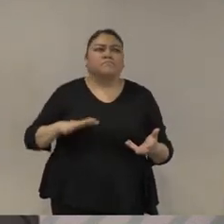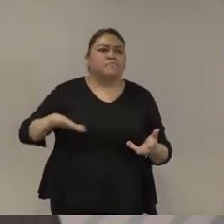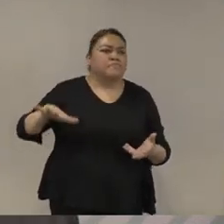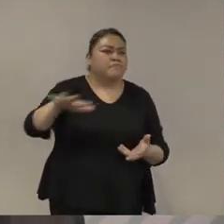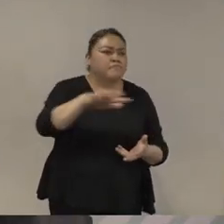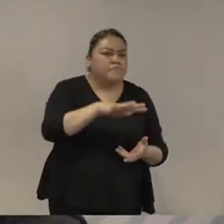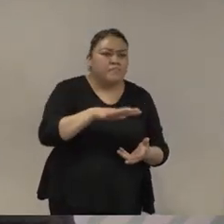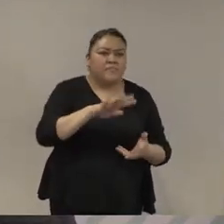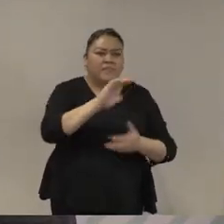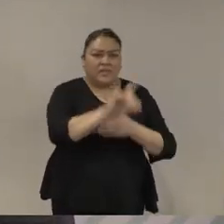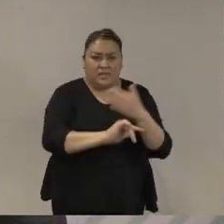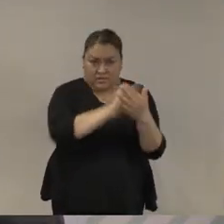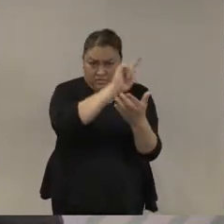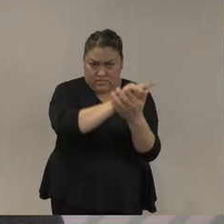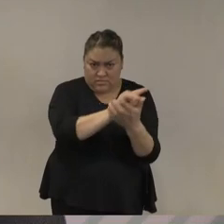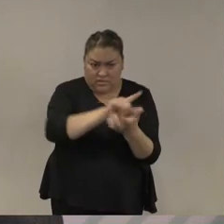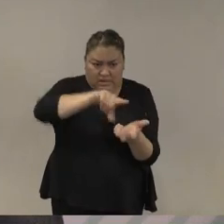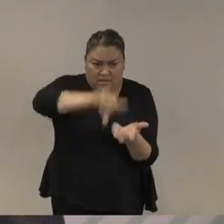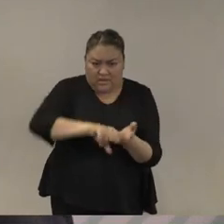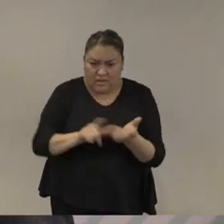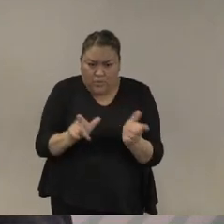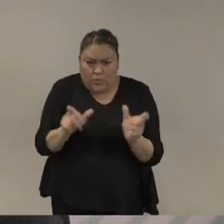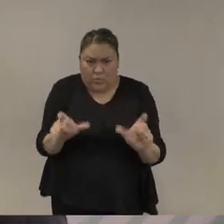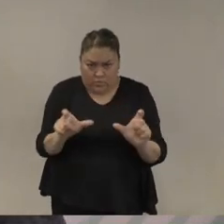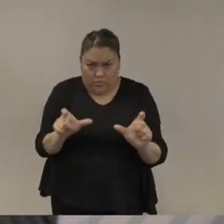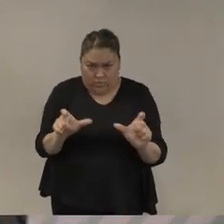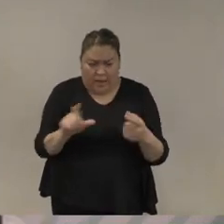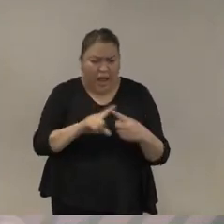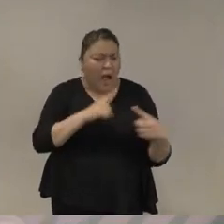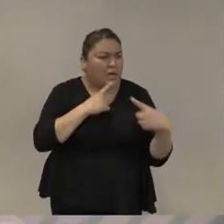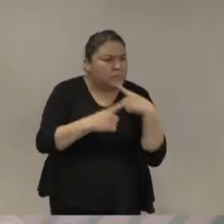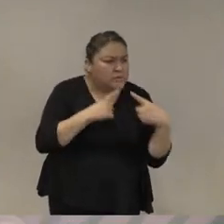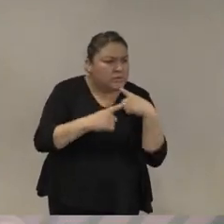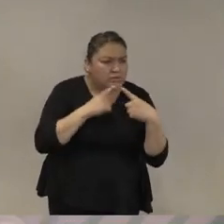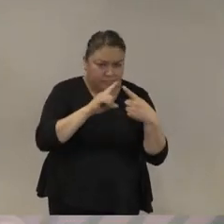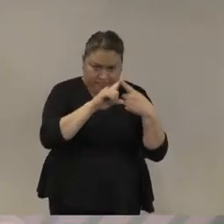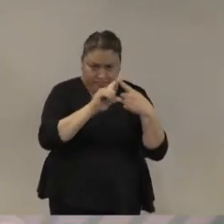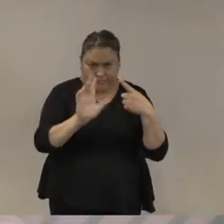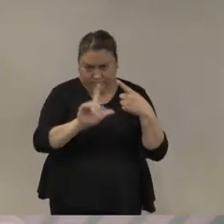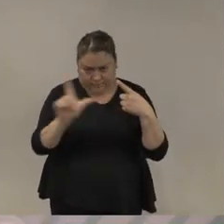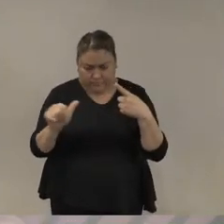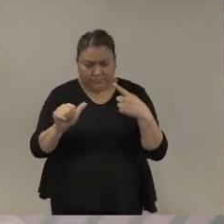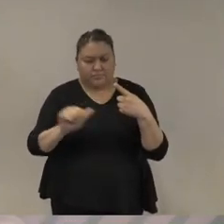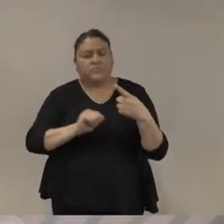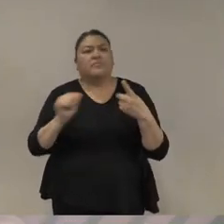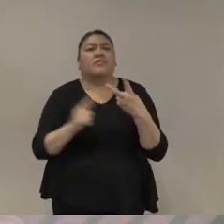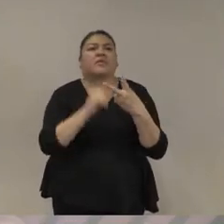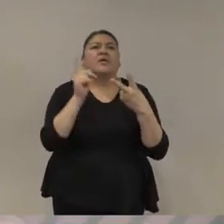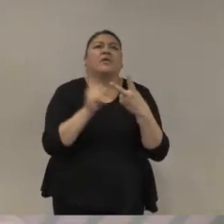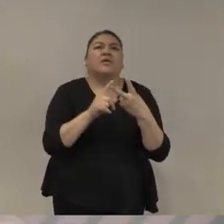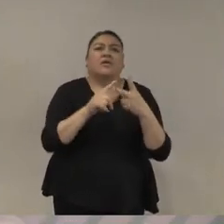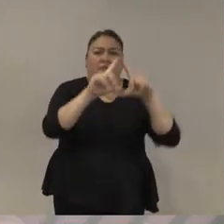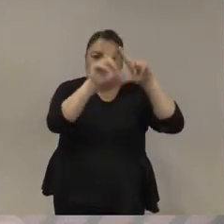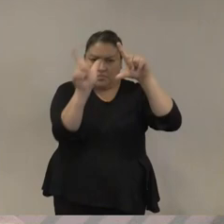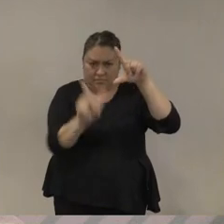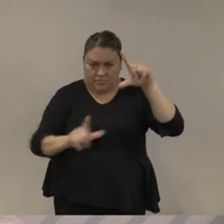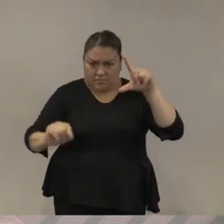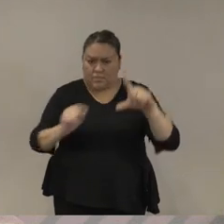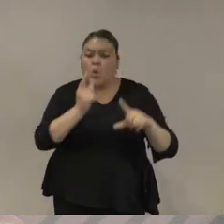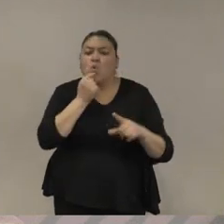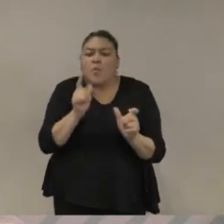discutir la ley de seguridad interior y luego la experiencia de discutir la Guardia Nacional